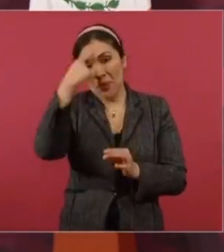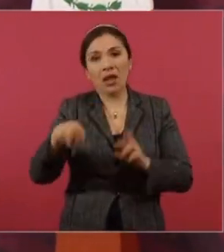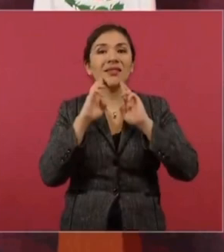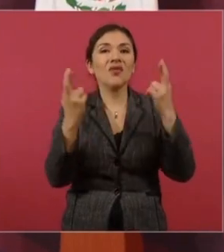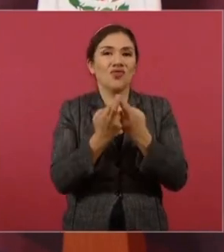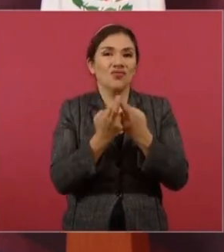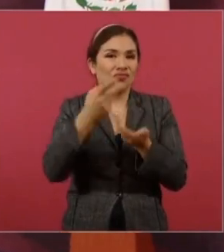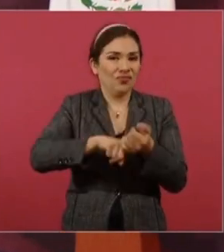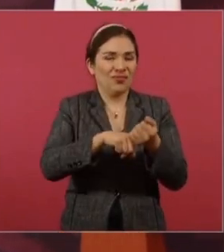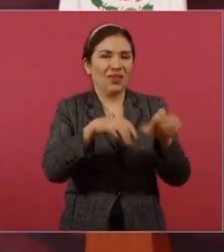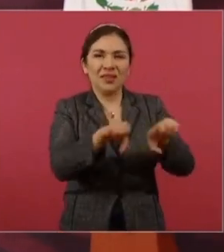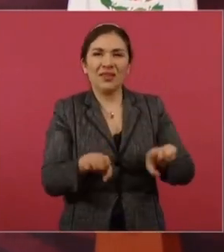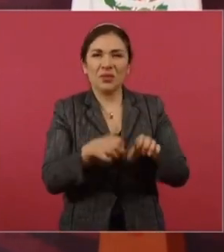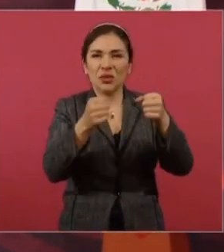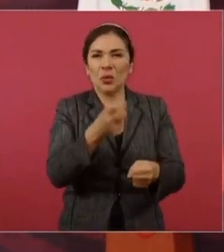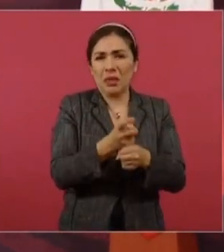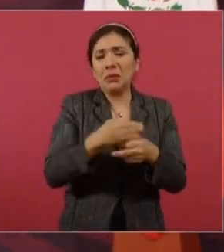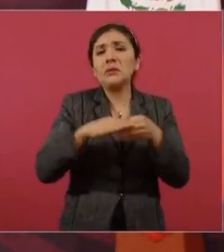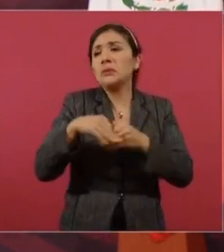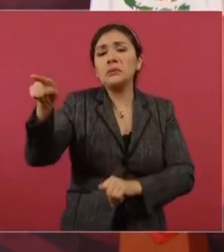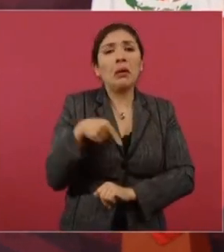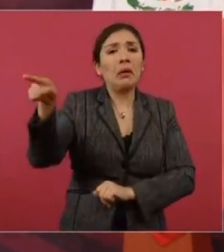Encabezando la reunión de gabinete. Estoy cerca.